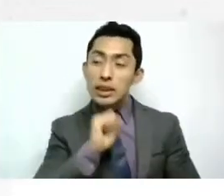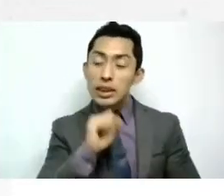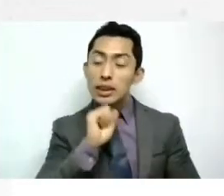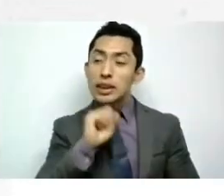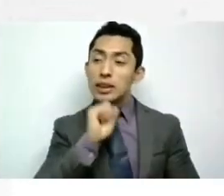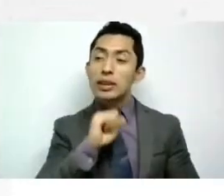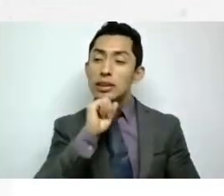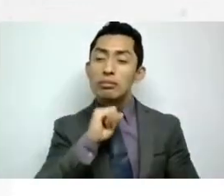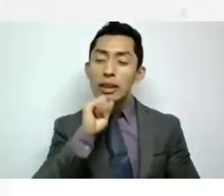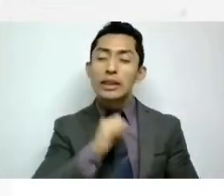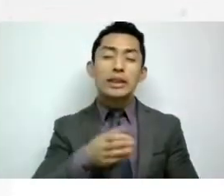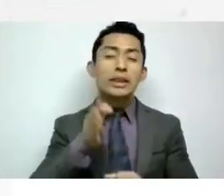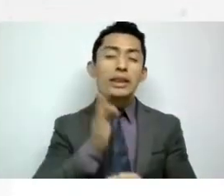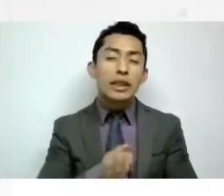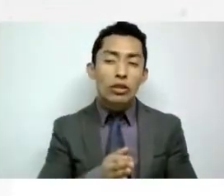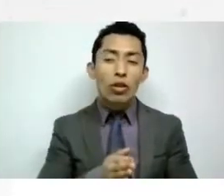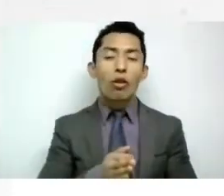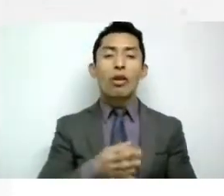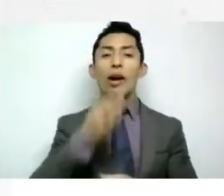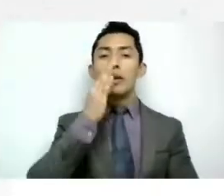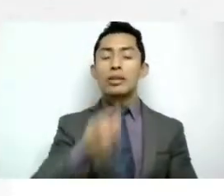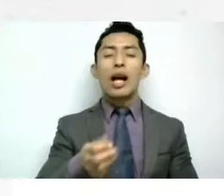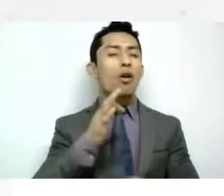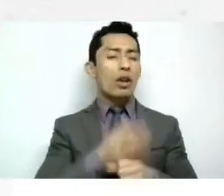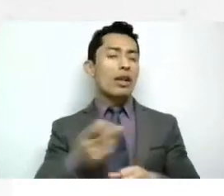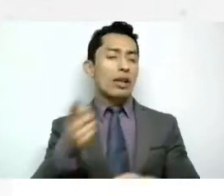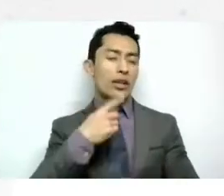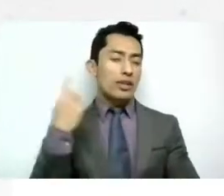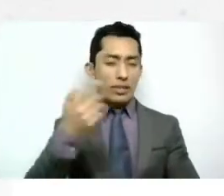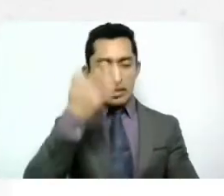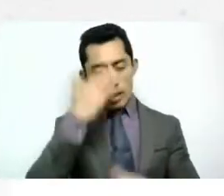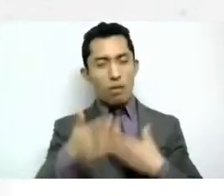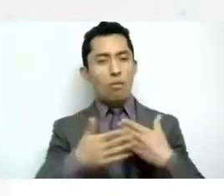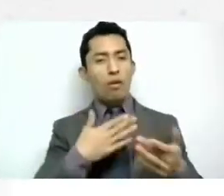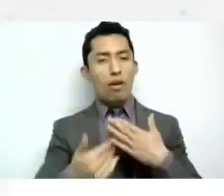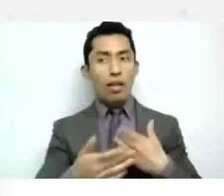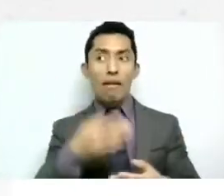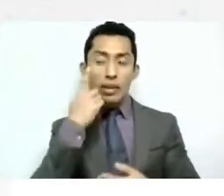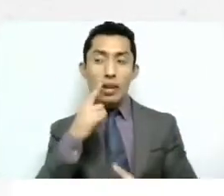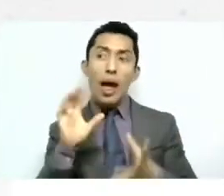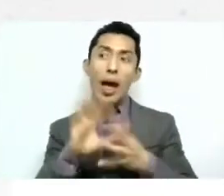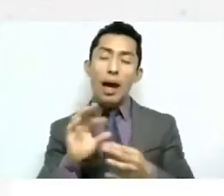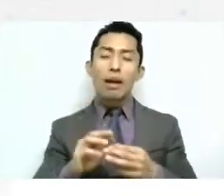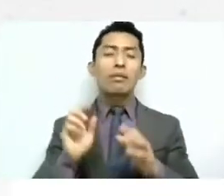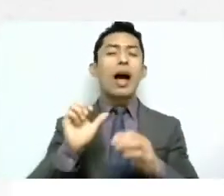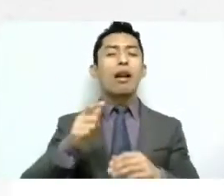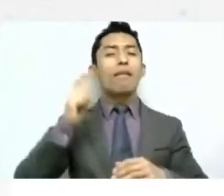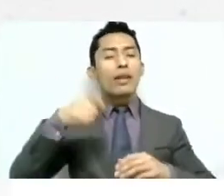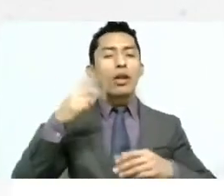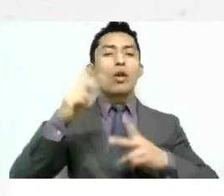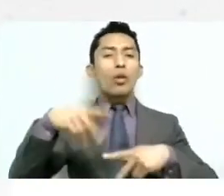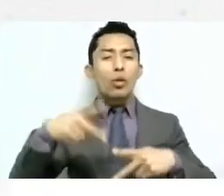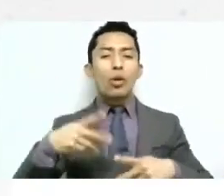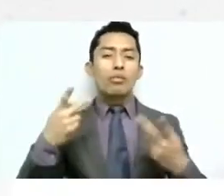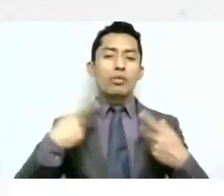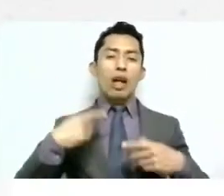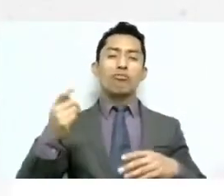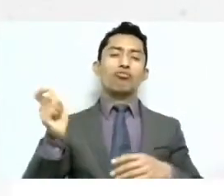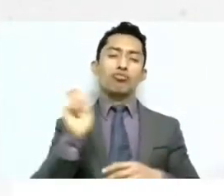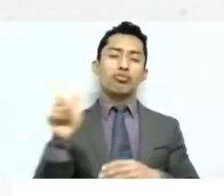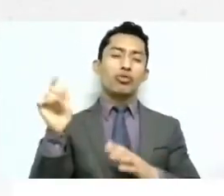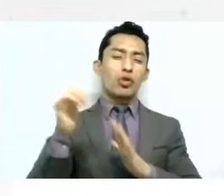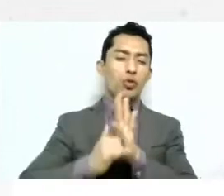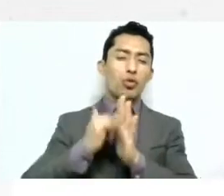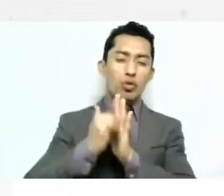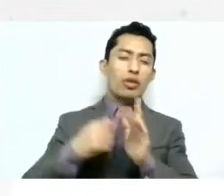un chismecito que ahorita es la moda ¿no? y ya me cuenta de un tiktok o youtube de equis cosas pero